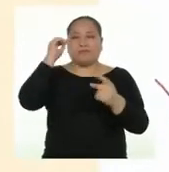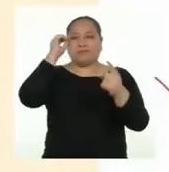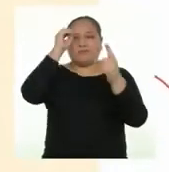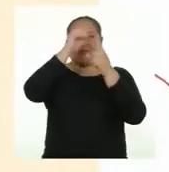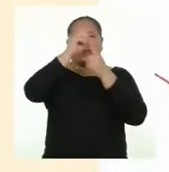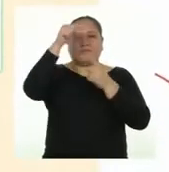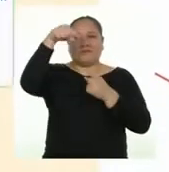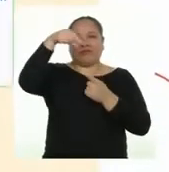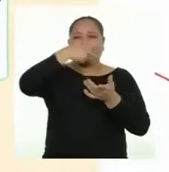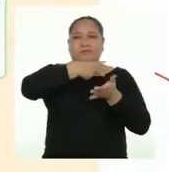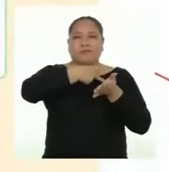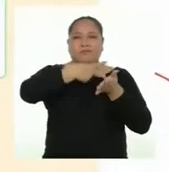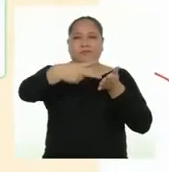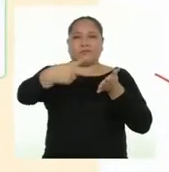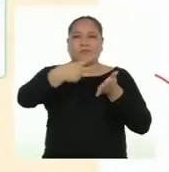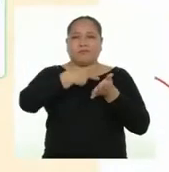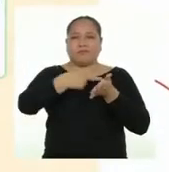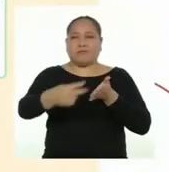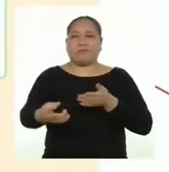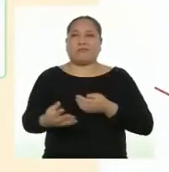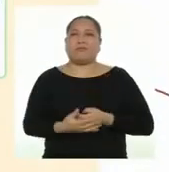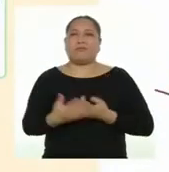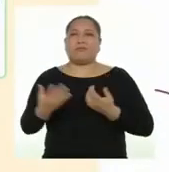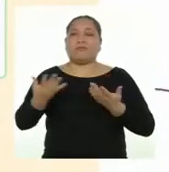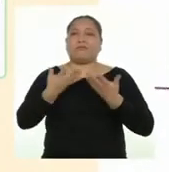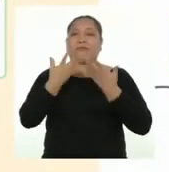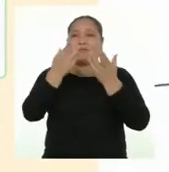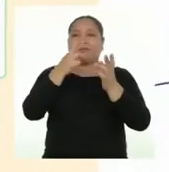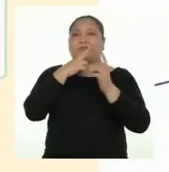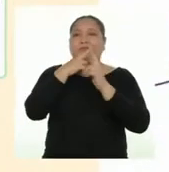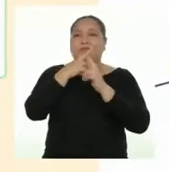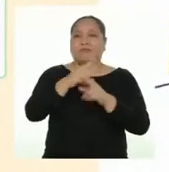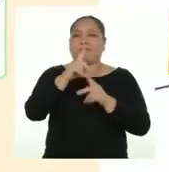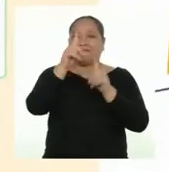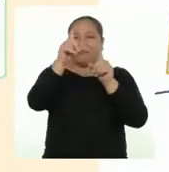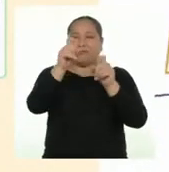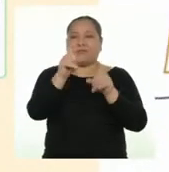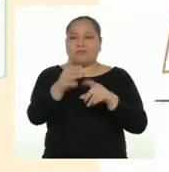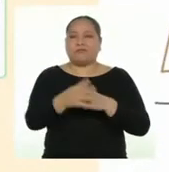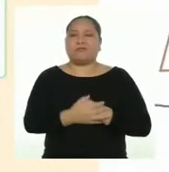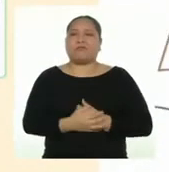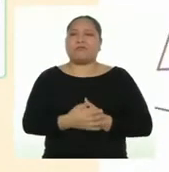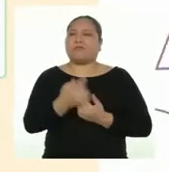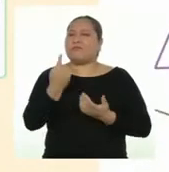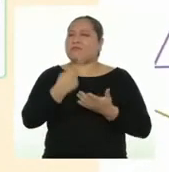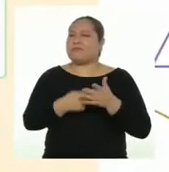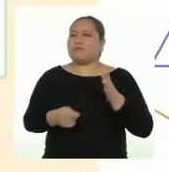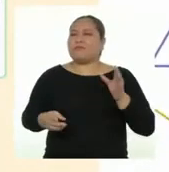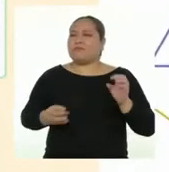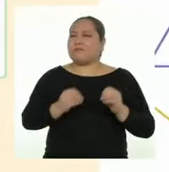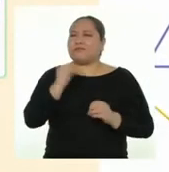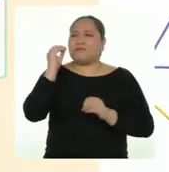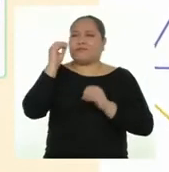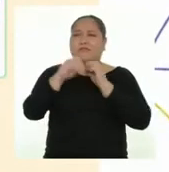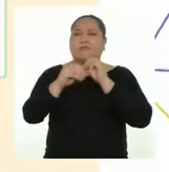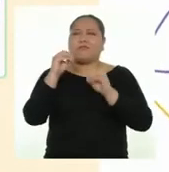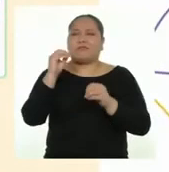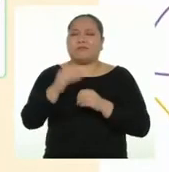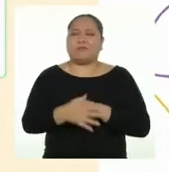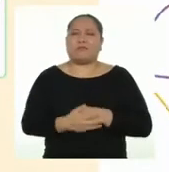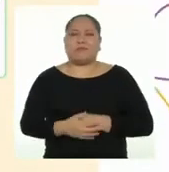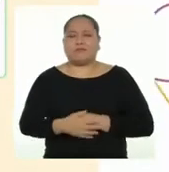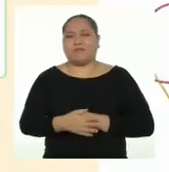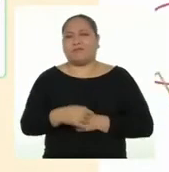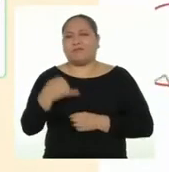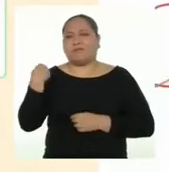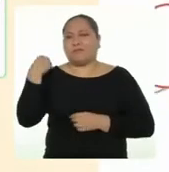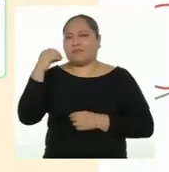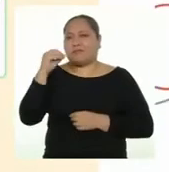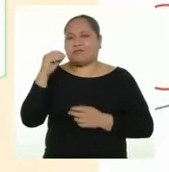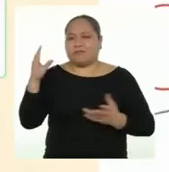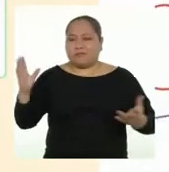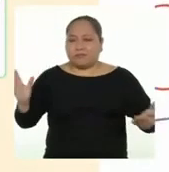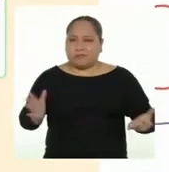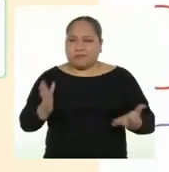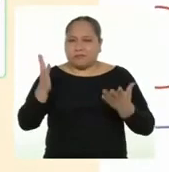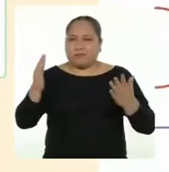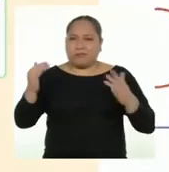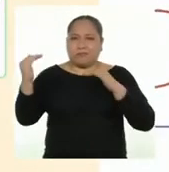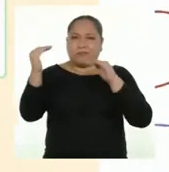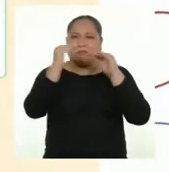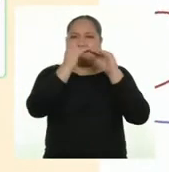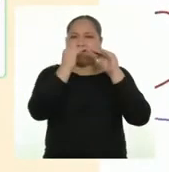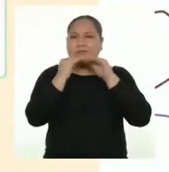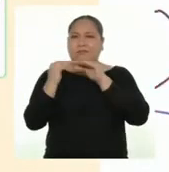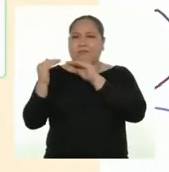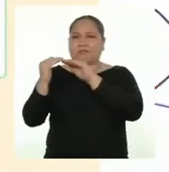propósito de estas dos semanas, que es dar respuesta a la pregunta. ¿Qué podríamos proponer las y los adolescentes para fomentar un